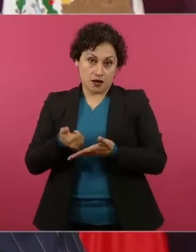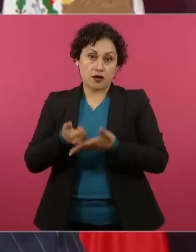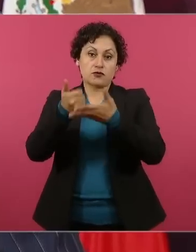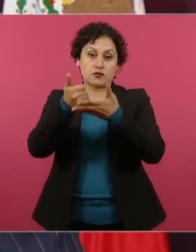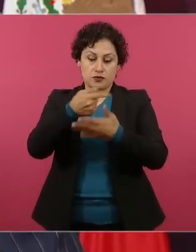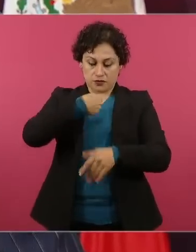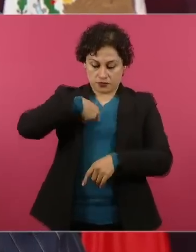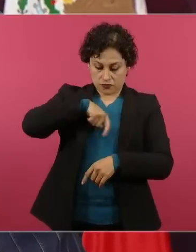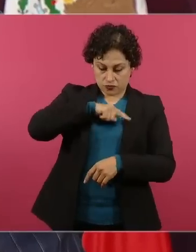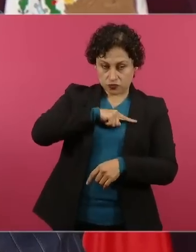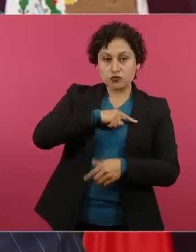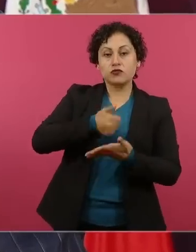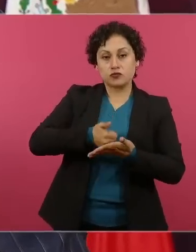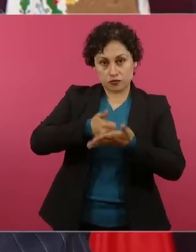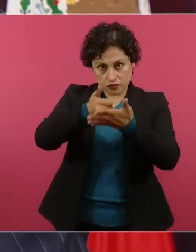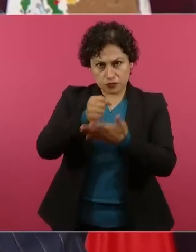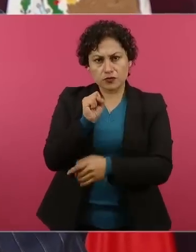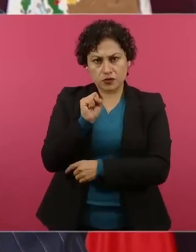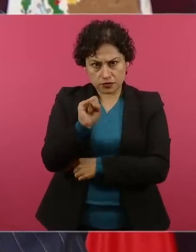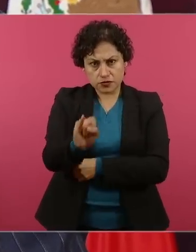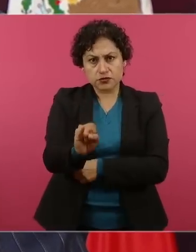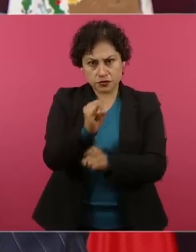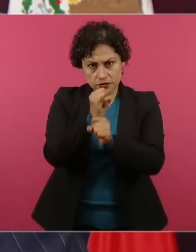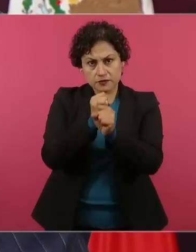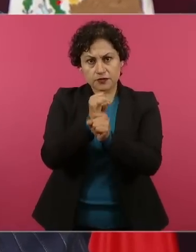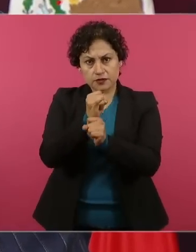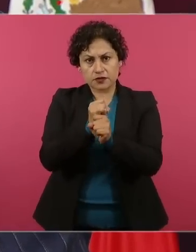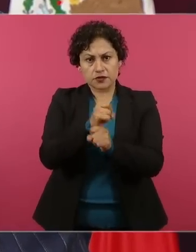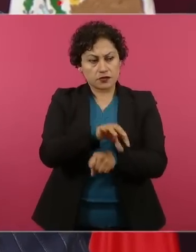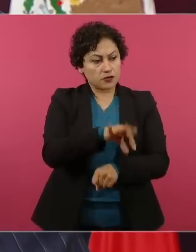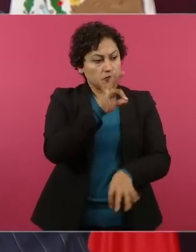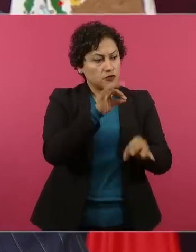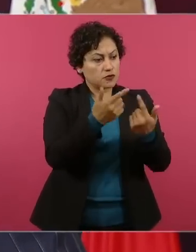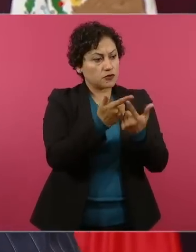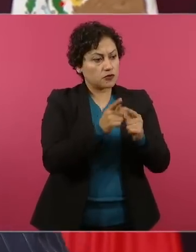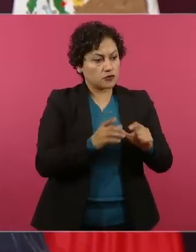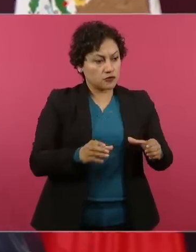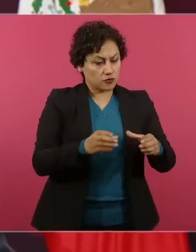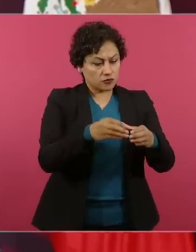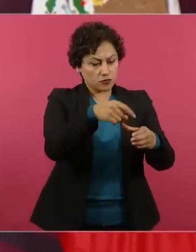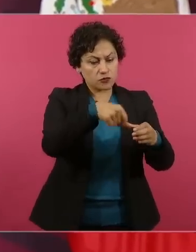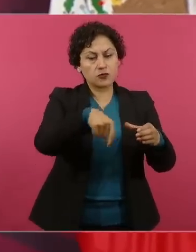en la investigación hay un grupo de